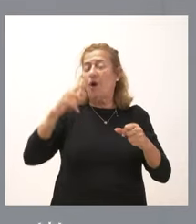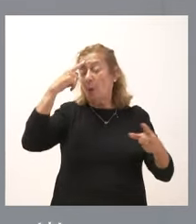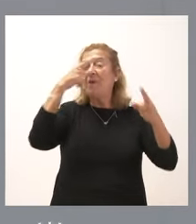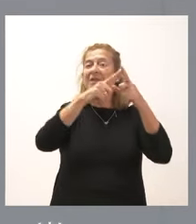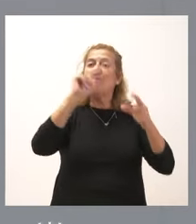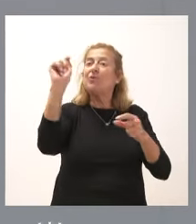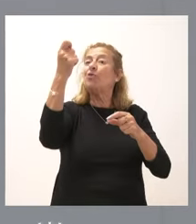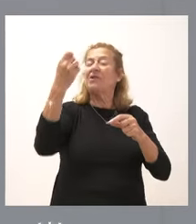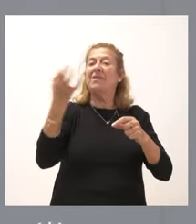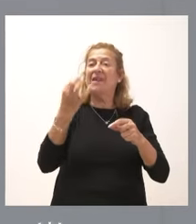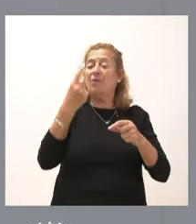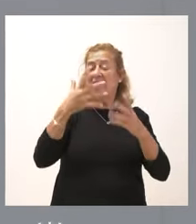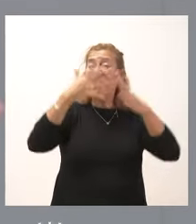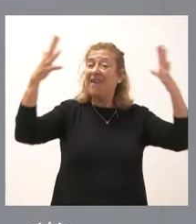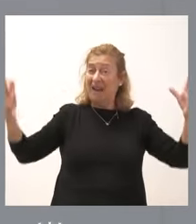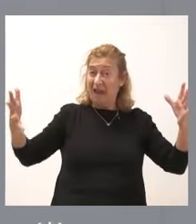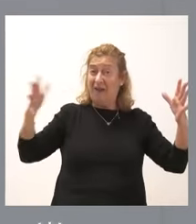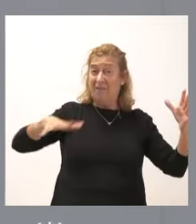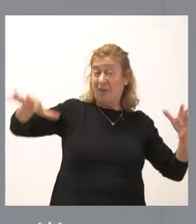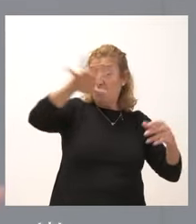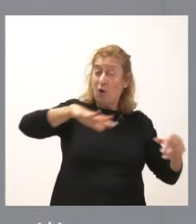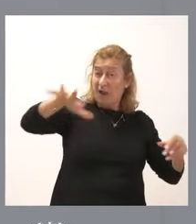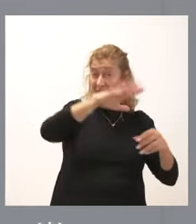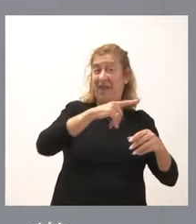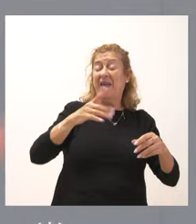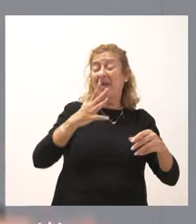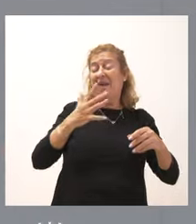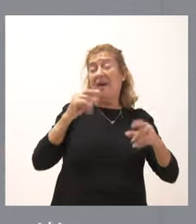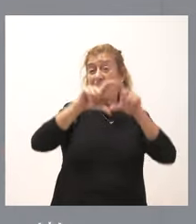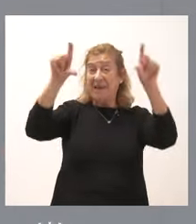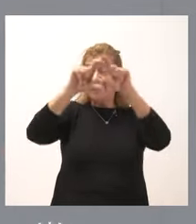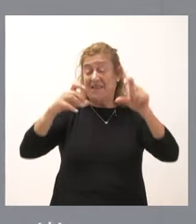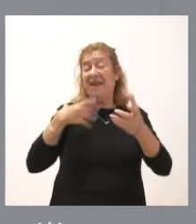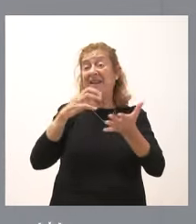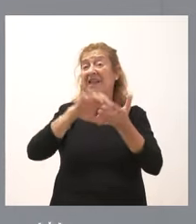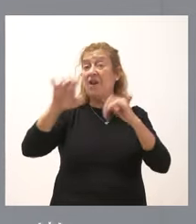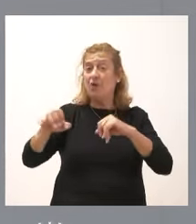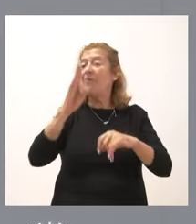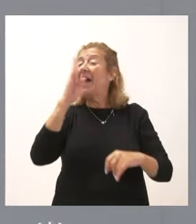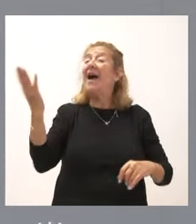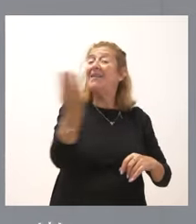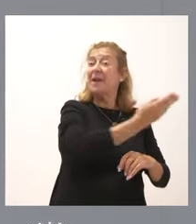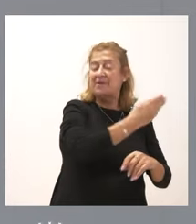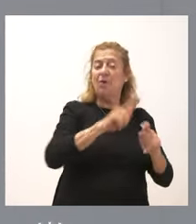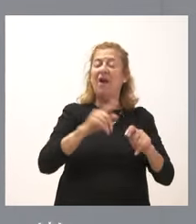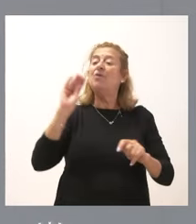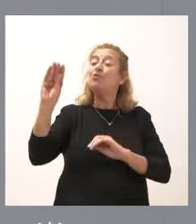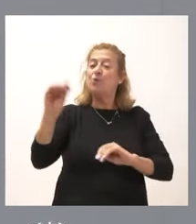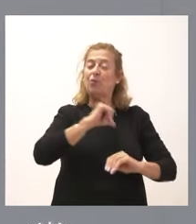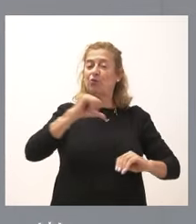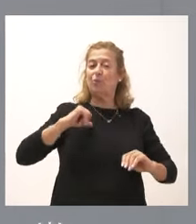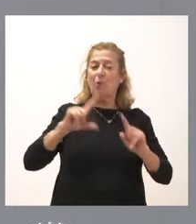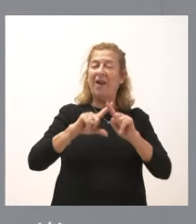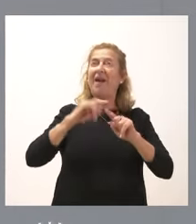que una gran parte de los parques empresariales de Castilla y León se suministren a través de autoconsumo de energías renovables,